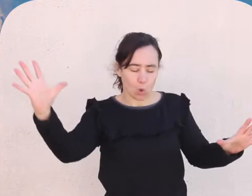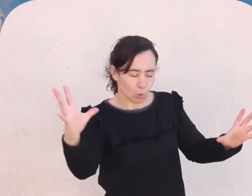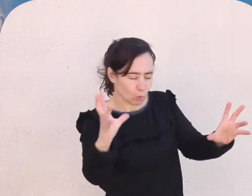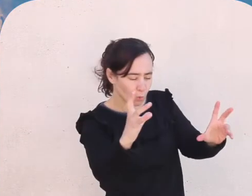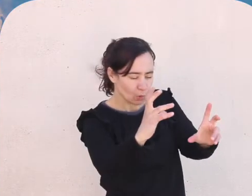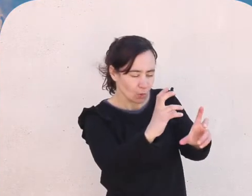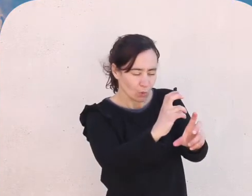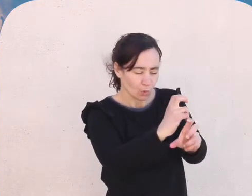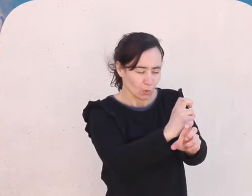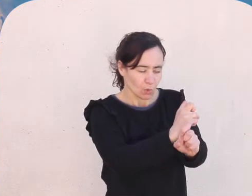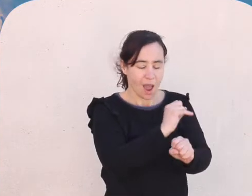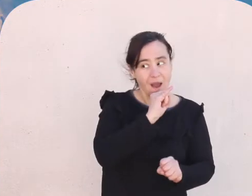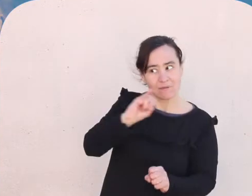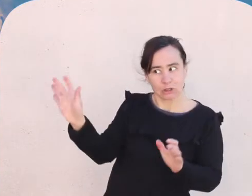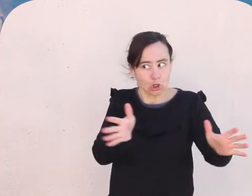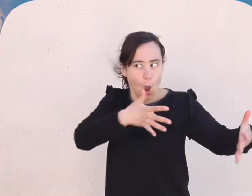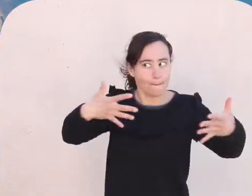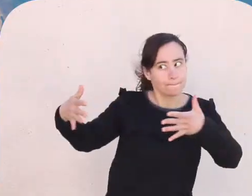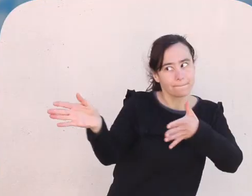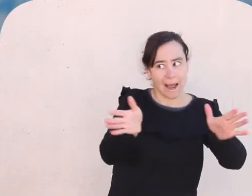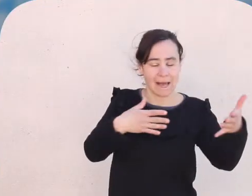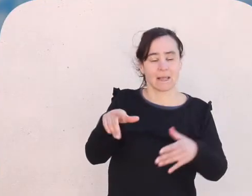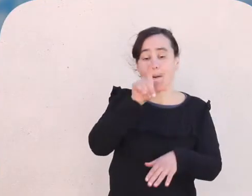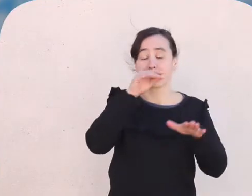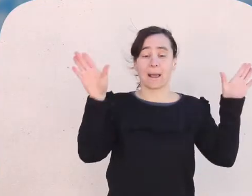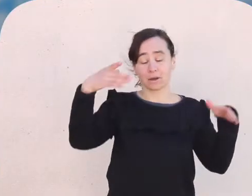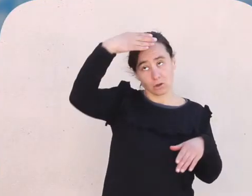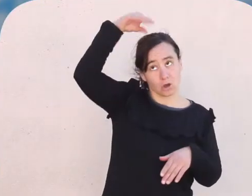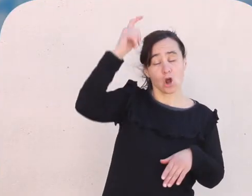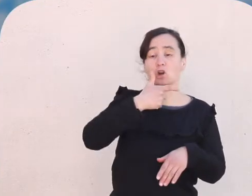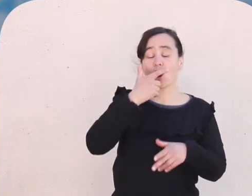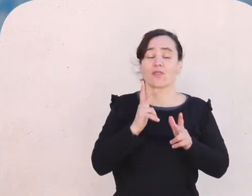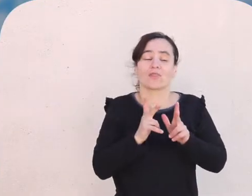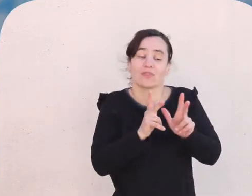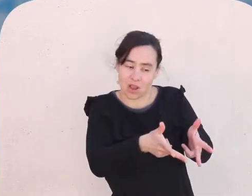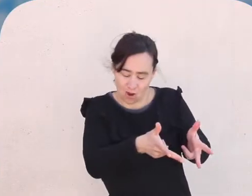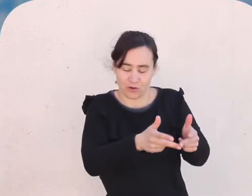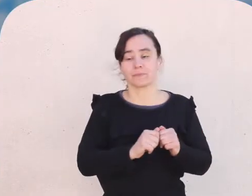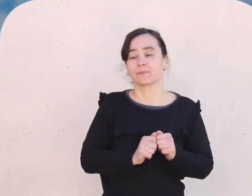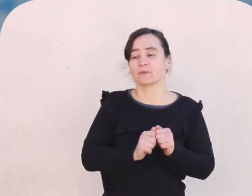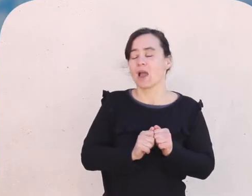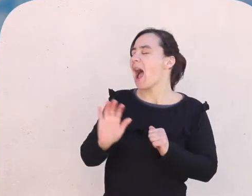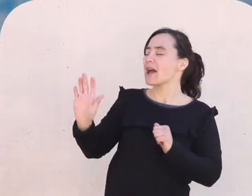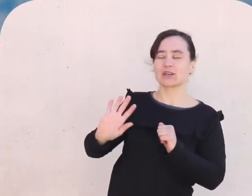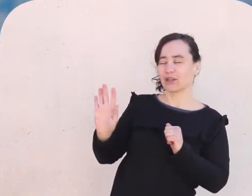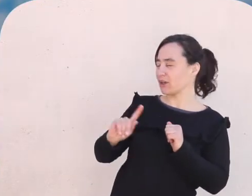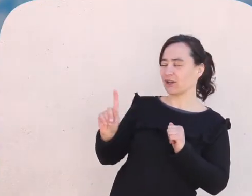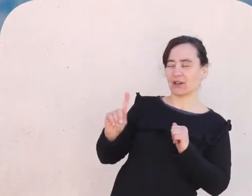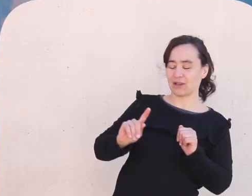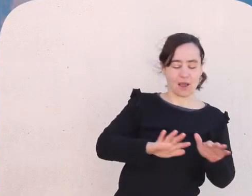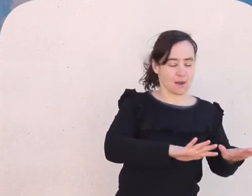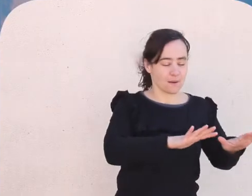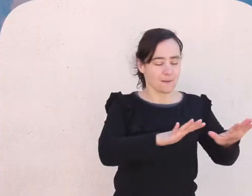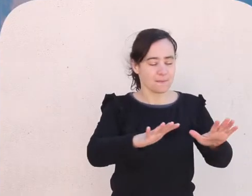Pero si es muy bella con ese volado gris oscuro, como el cielo cuando anuncia la tormenta. Dijo el cardenal rojo.